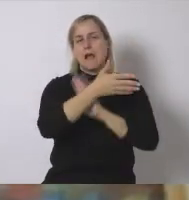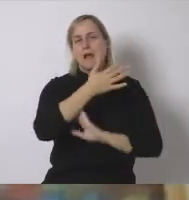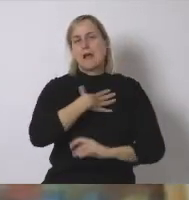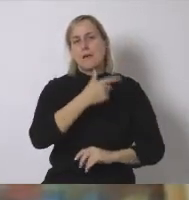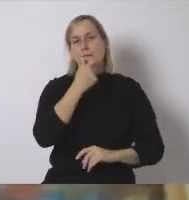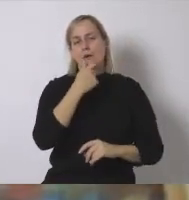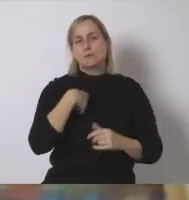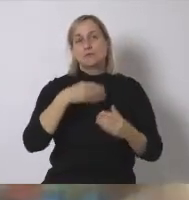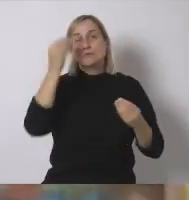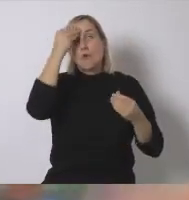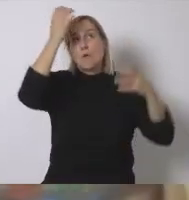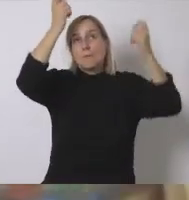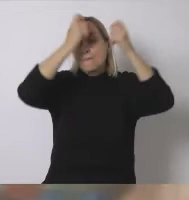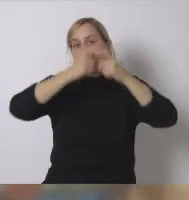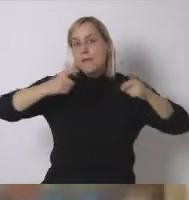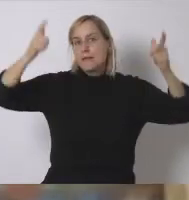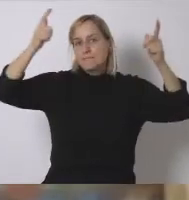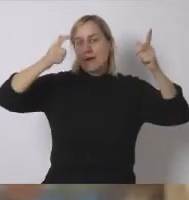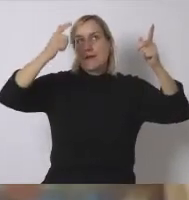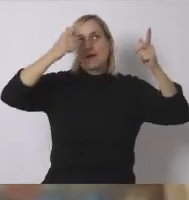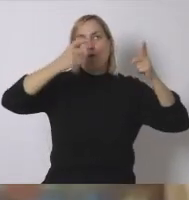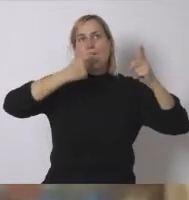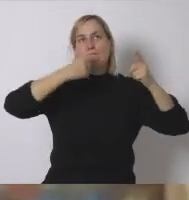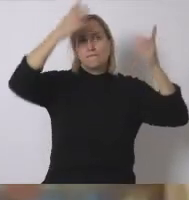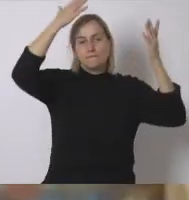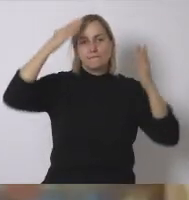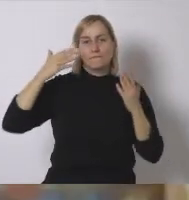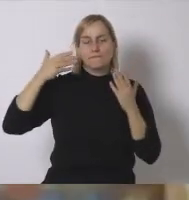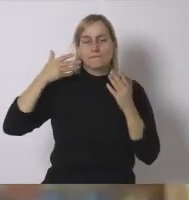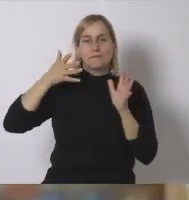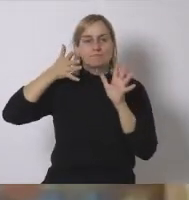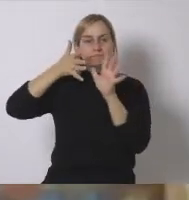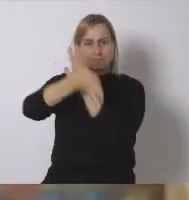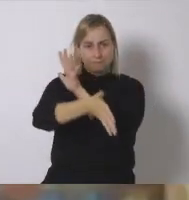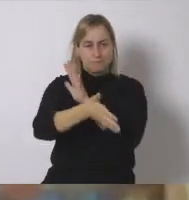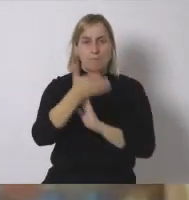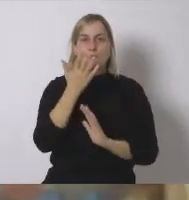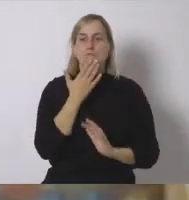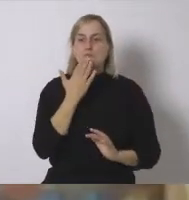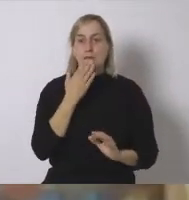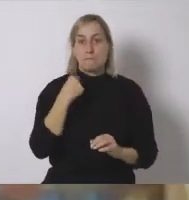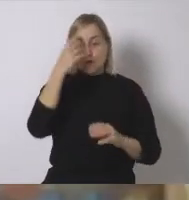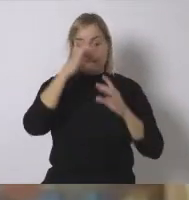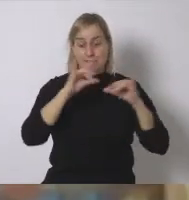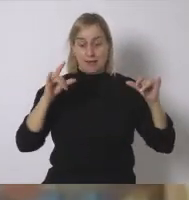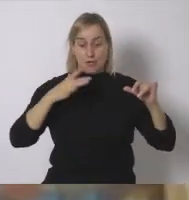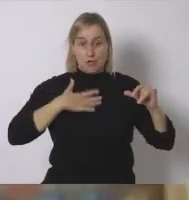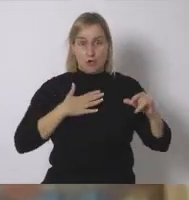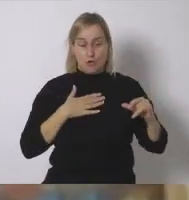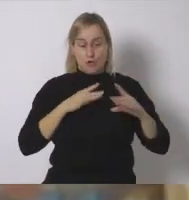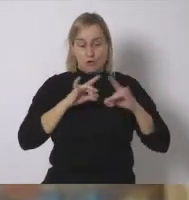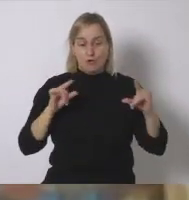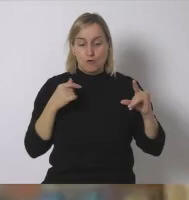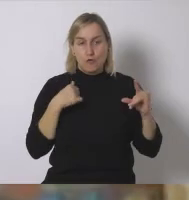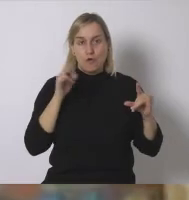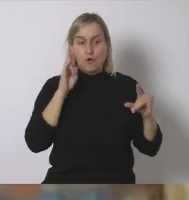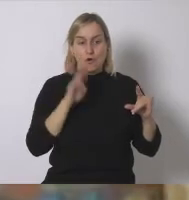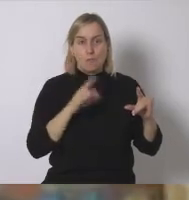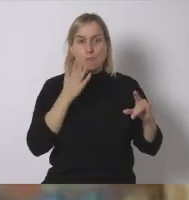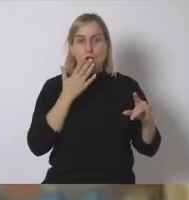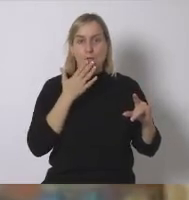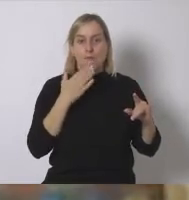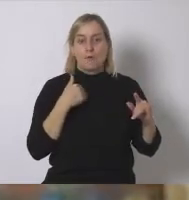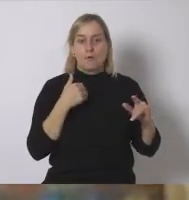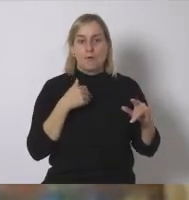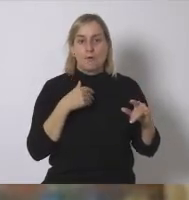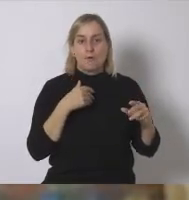trasladaros lo que yo me imagino lo que yo veo cuando veo por ejemplo en mi territorio la llegada de los